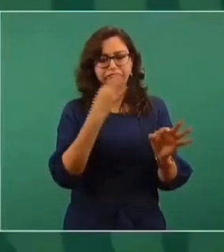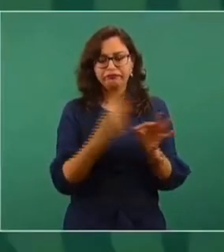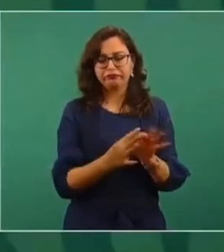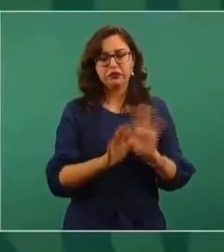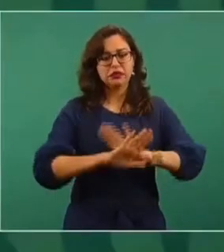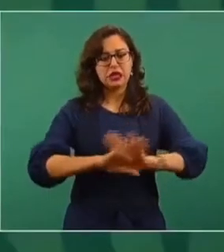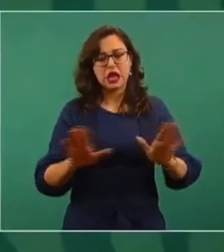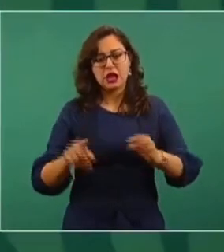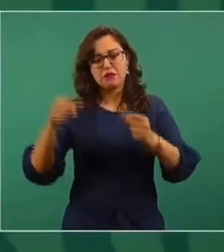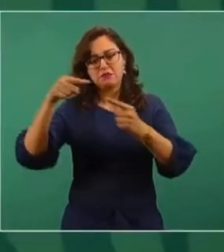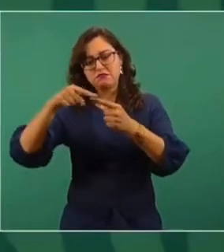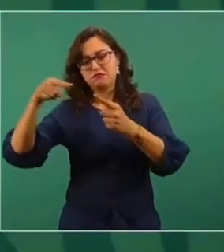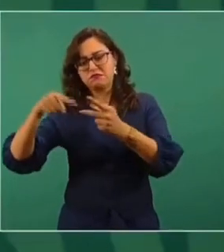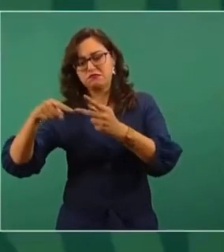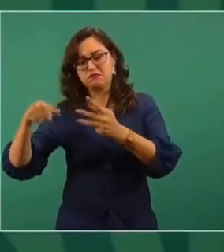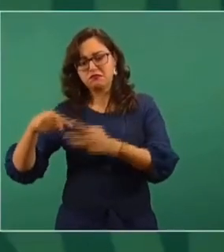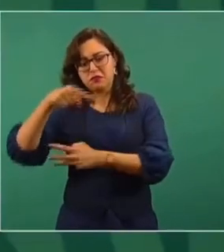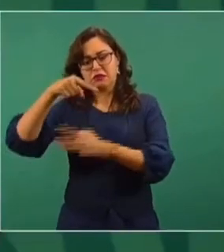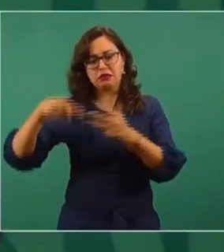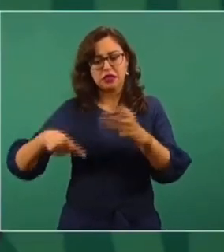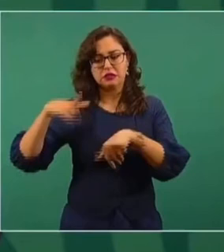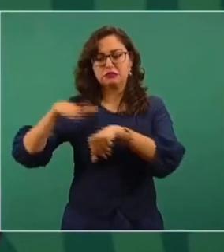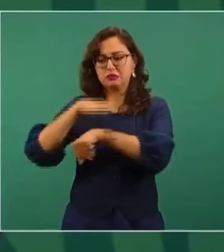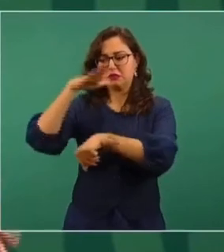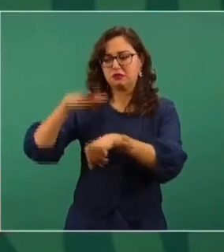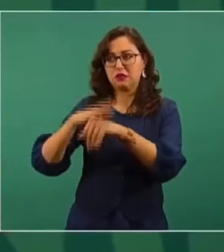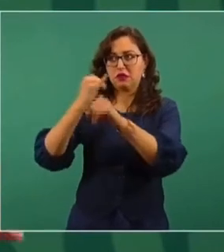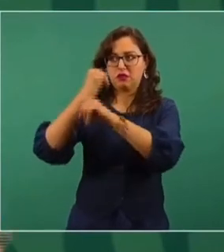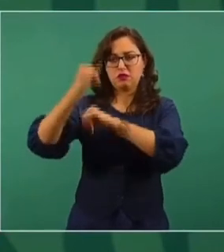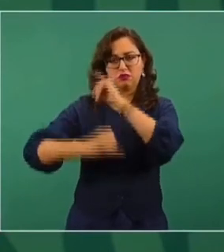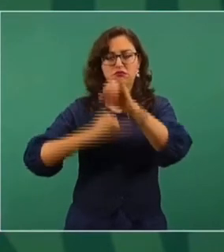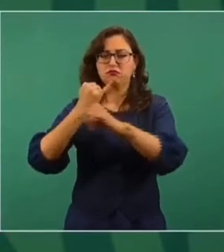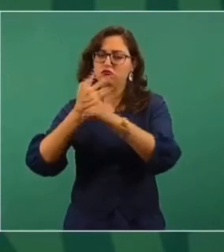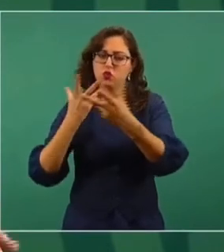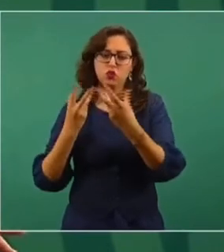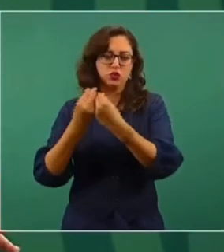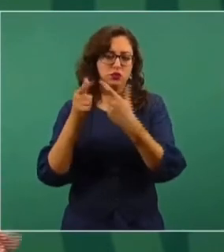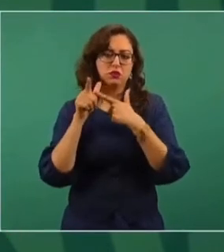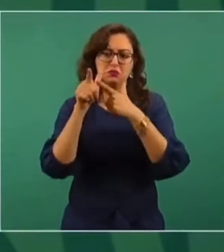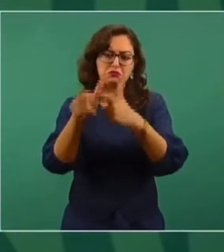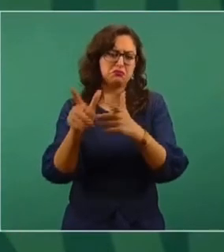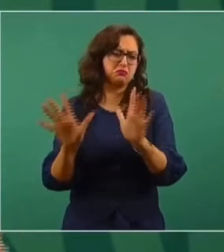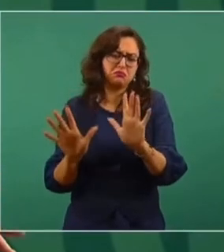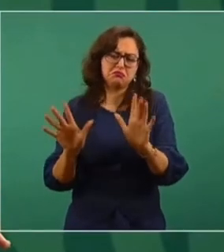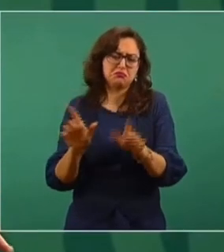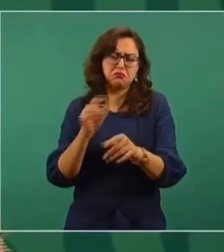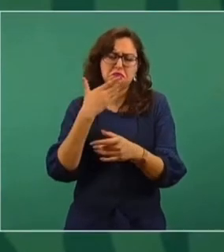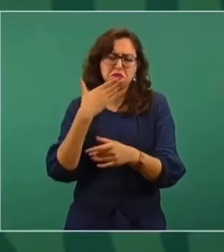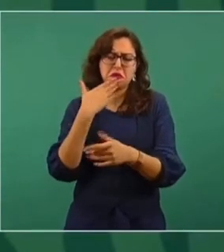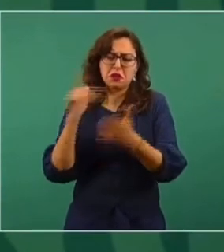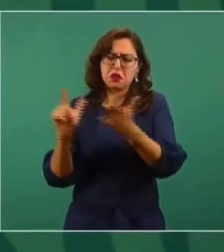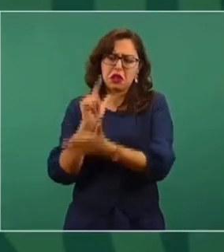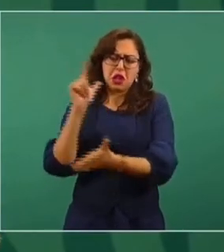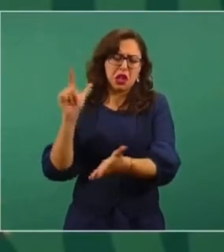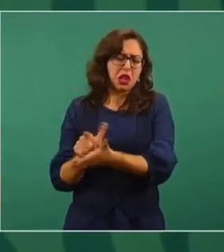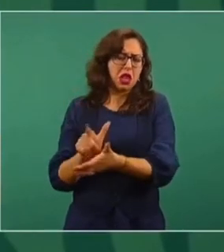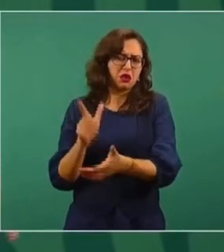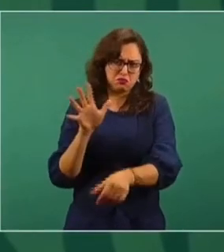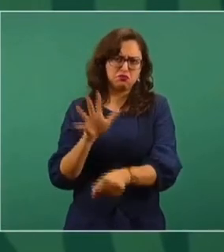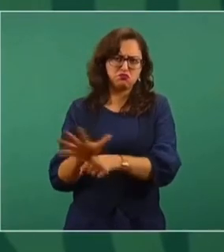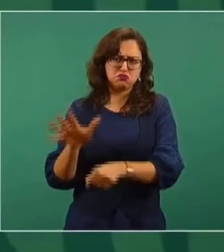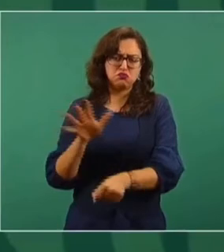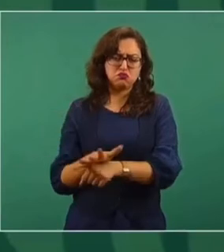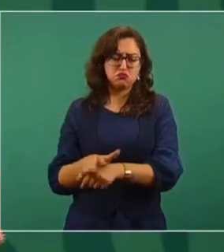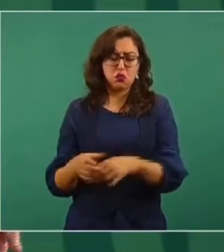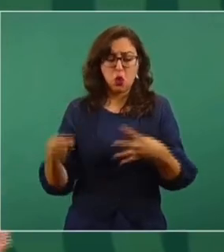Moody's y con HR Ratings. Entonces, estamos dentro de la legalidad, simplemente se agotó el contrato, ya no